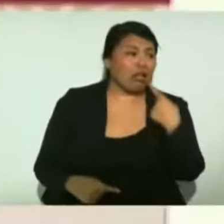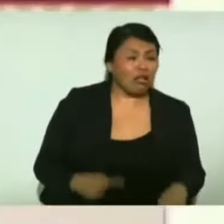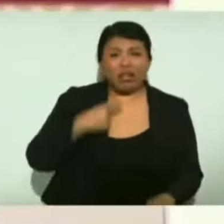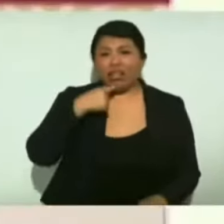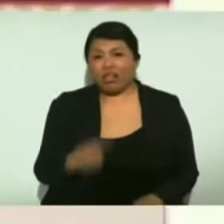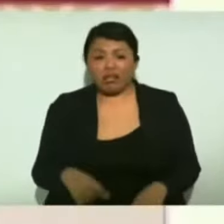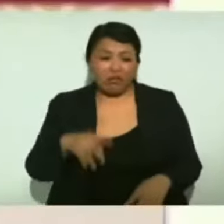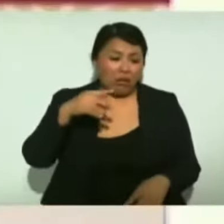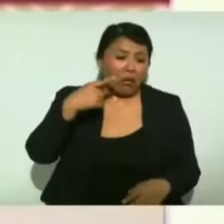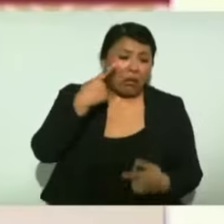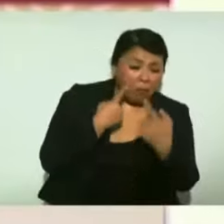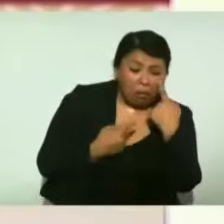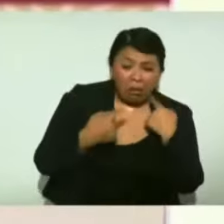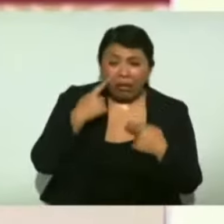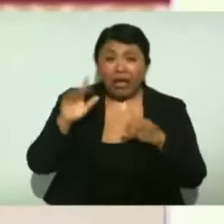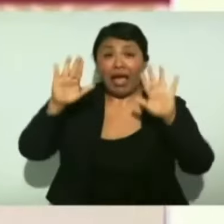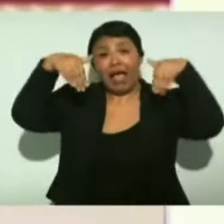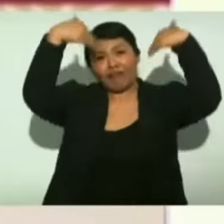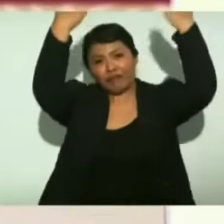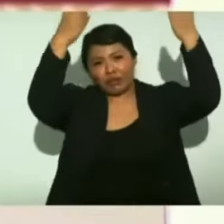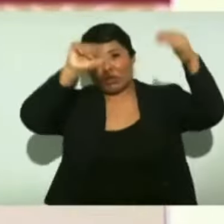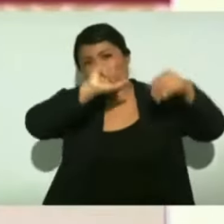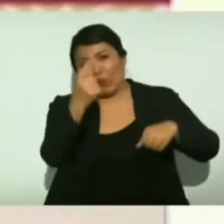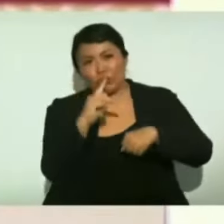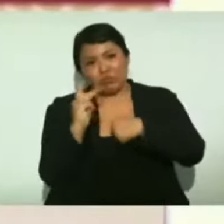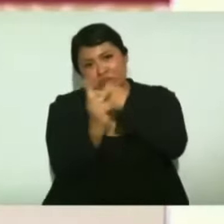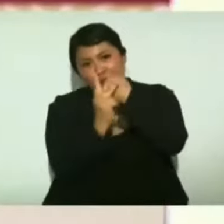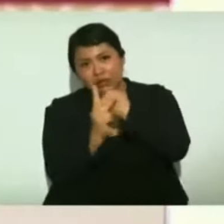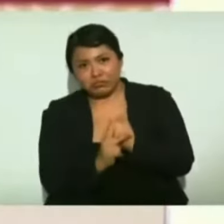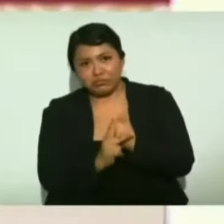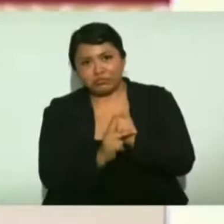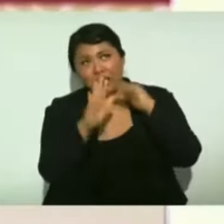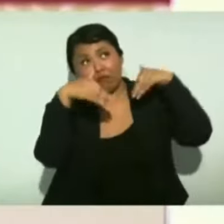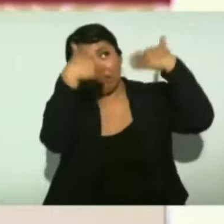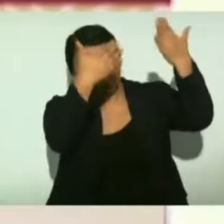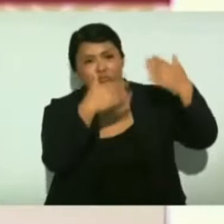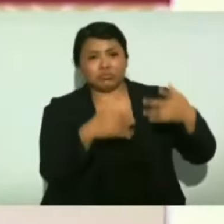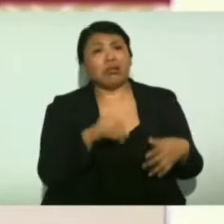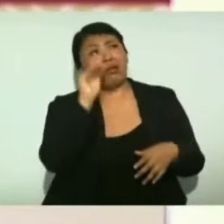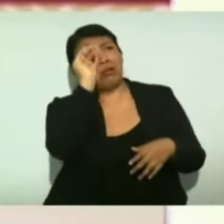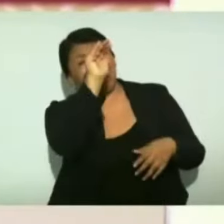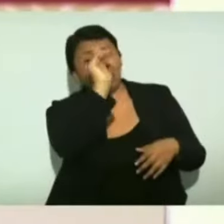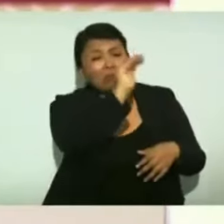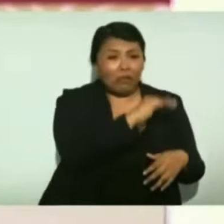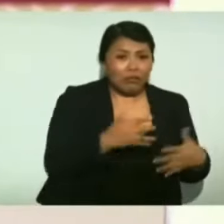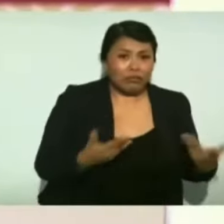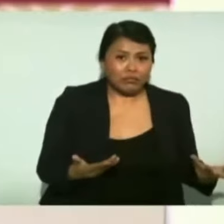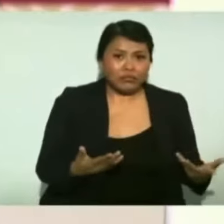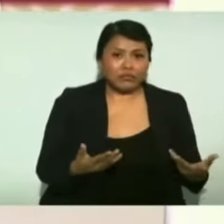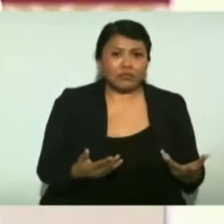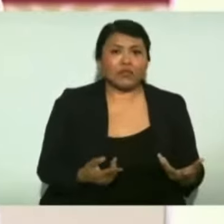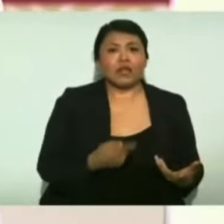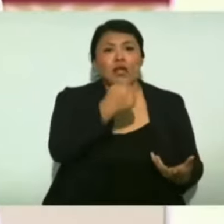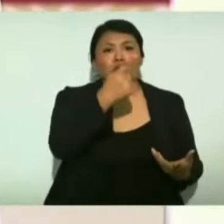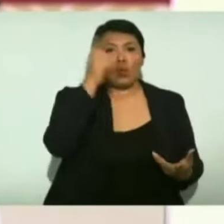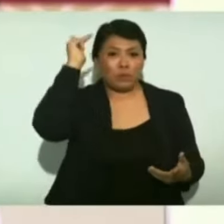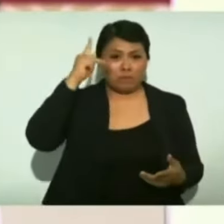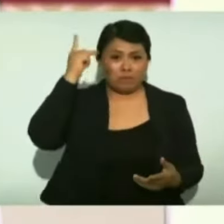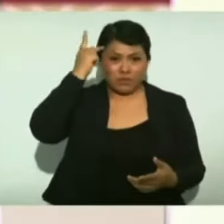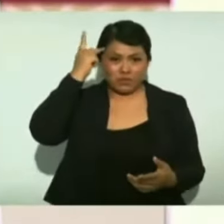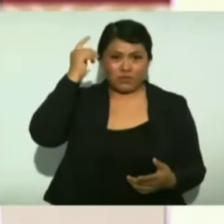al extranjero. Y fueron a traer a un príncipe, a